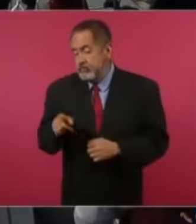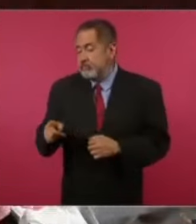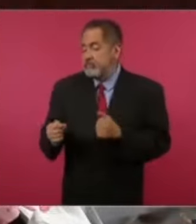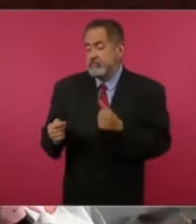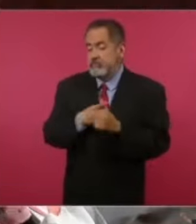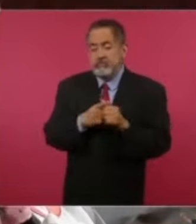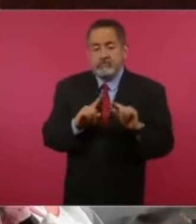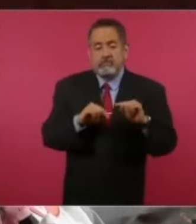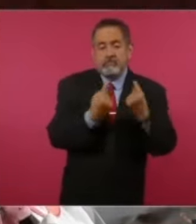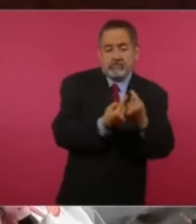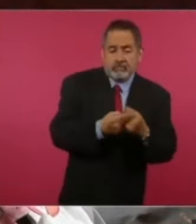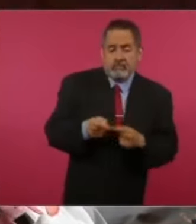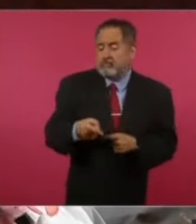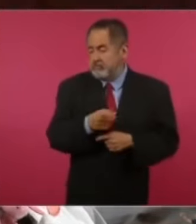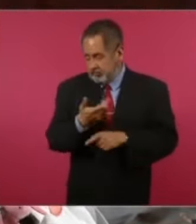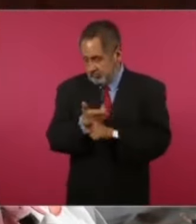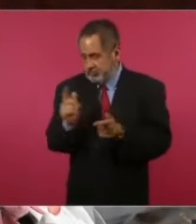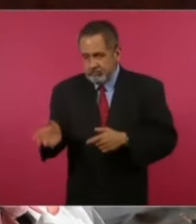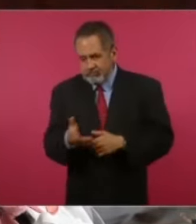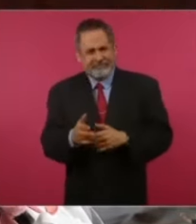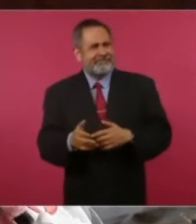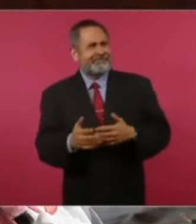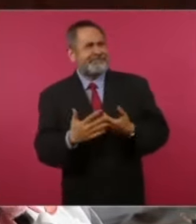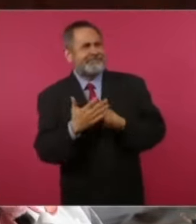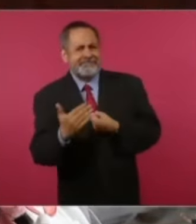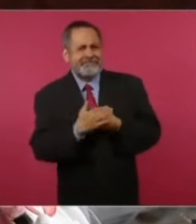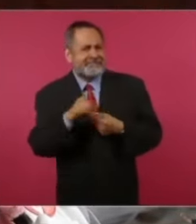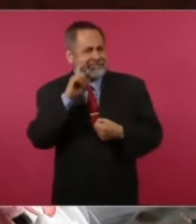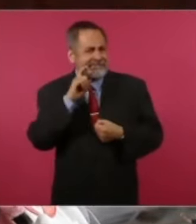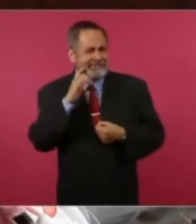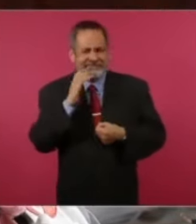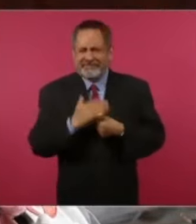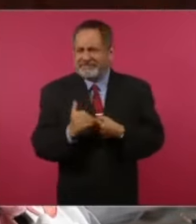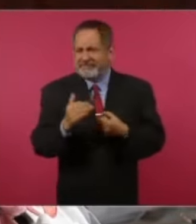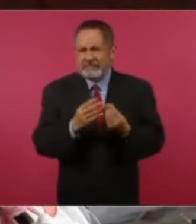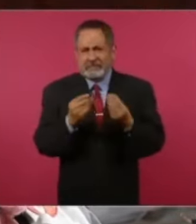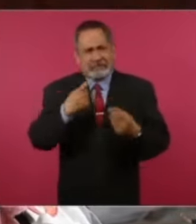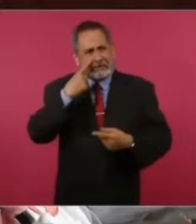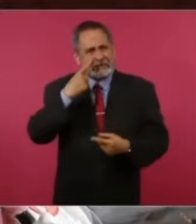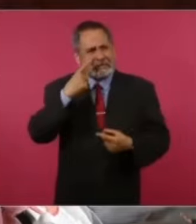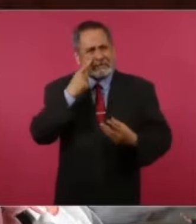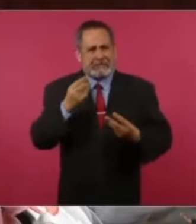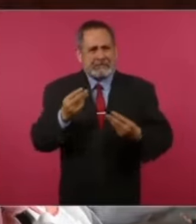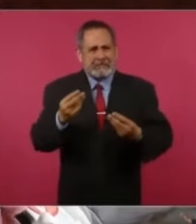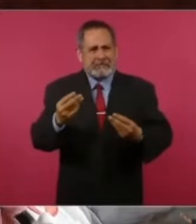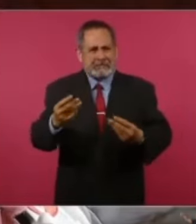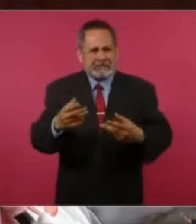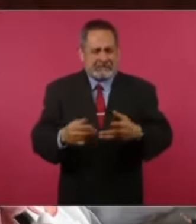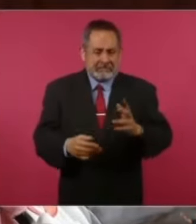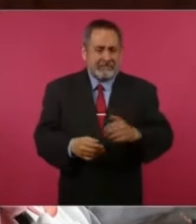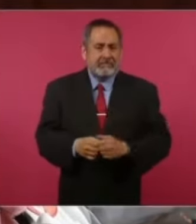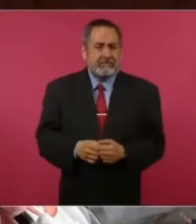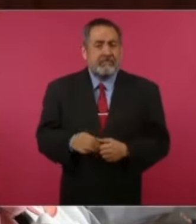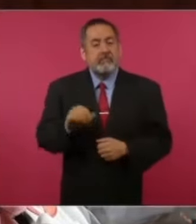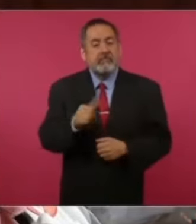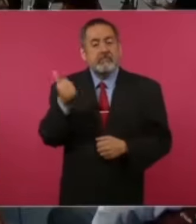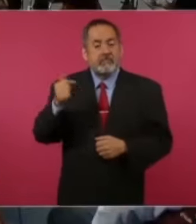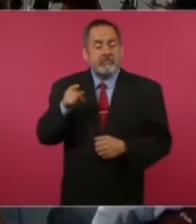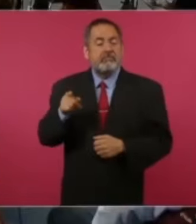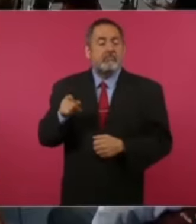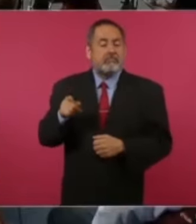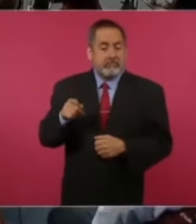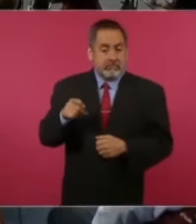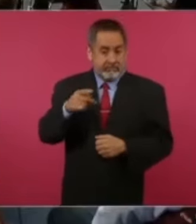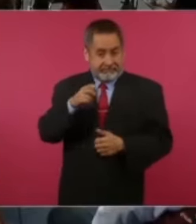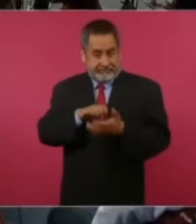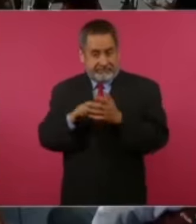2014 ella pensaba que obviamente Canadá era mucho mejor que México, pero a día de hoy ella está diciendo que México está mejor que Canadá.